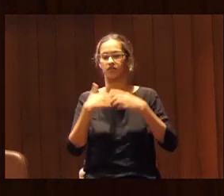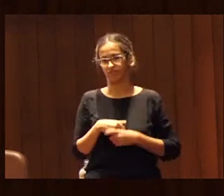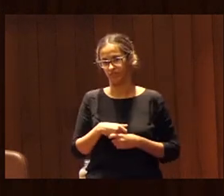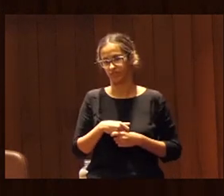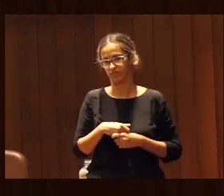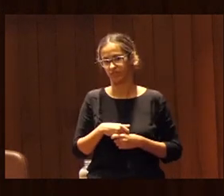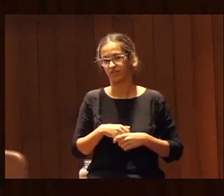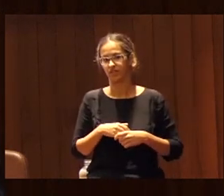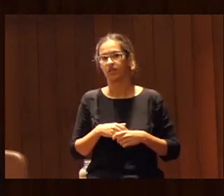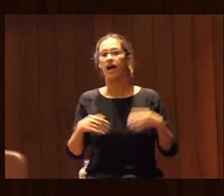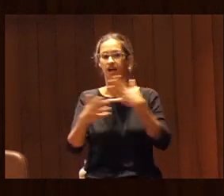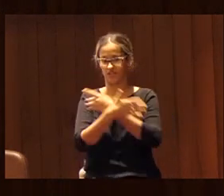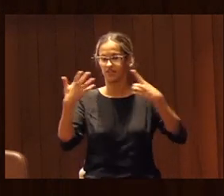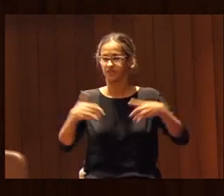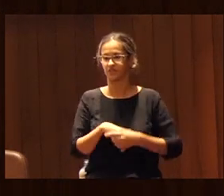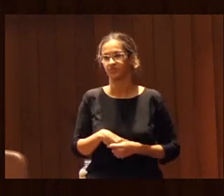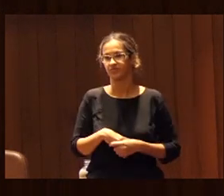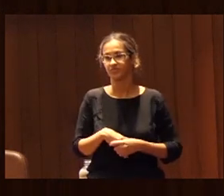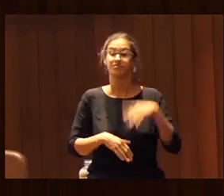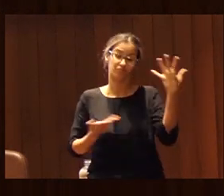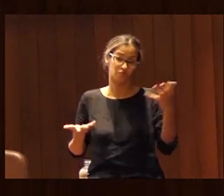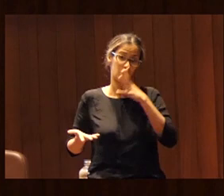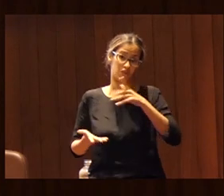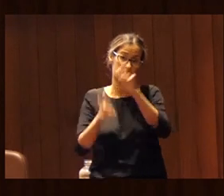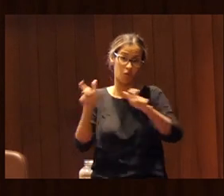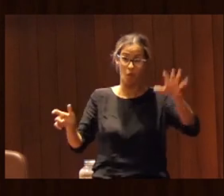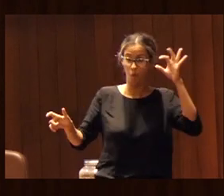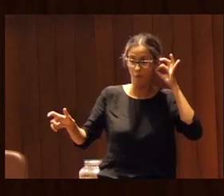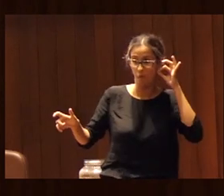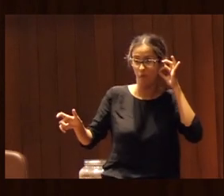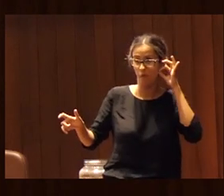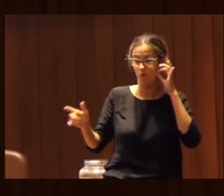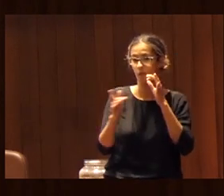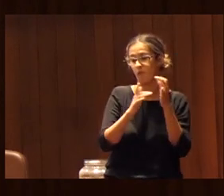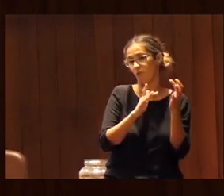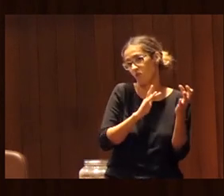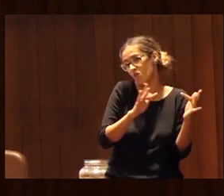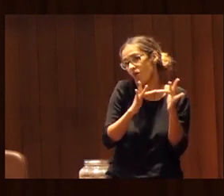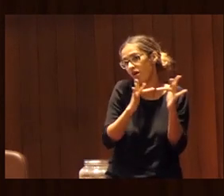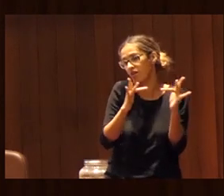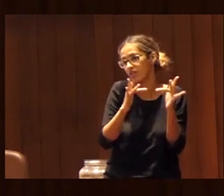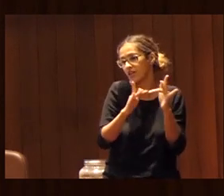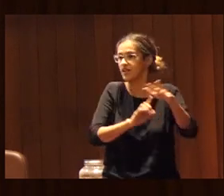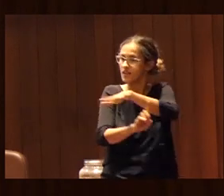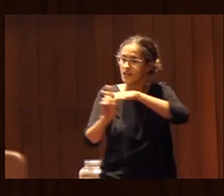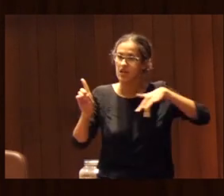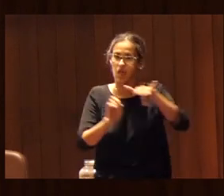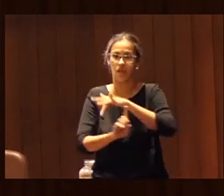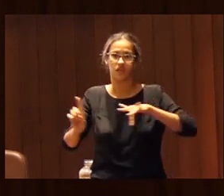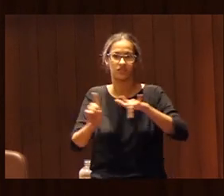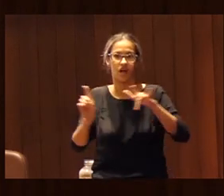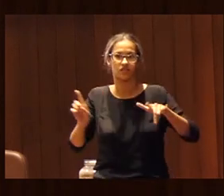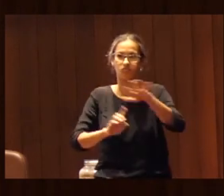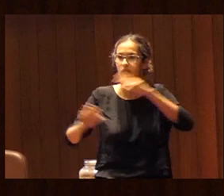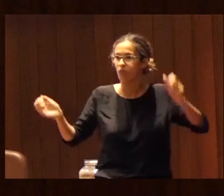bueno hay varios motivos uno de ellos porque las mujeres han tenido contacto con en un entorno bueno al aire libre que